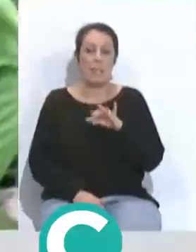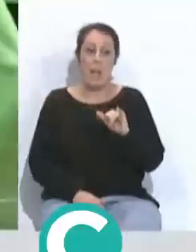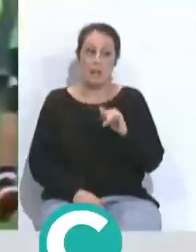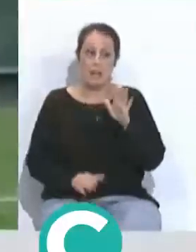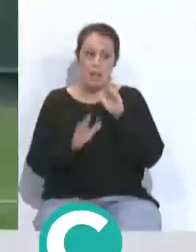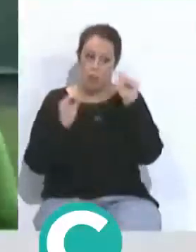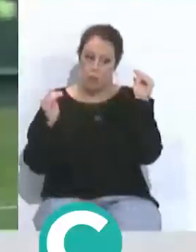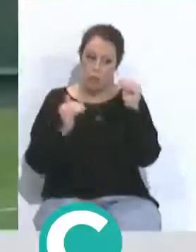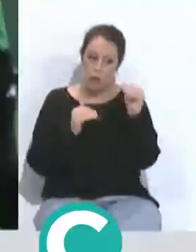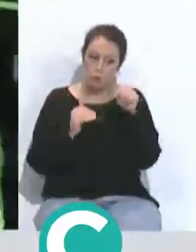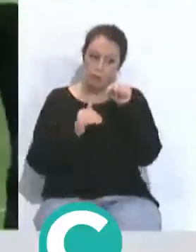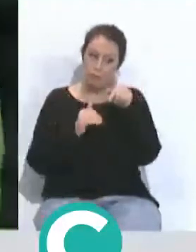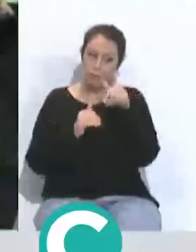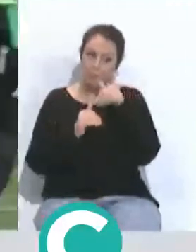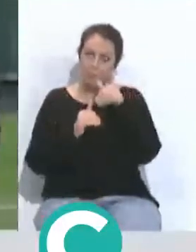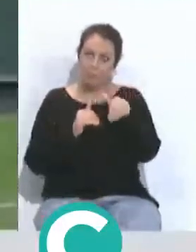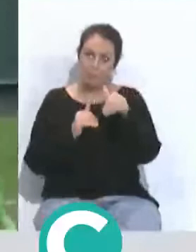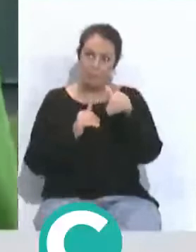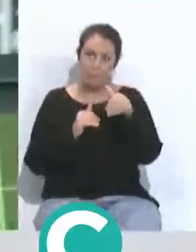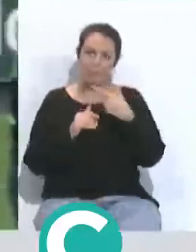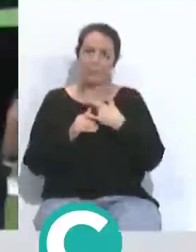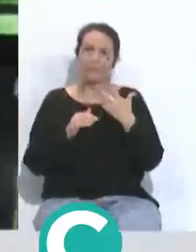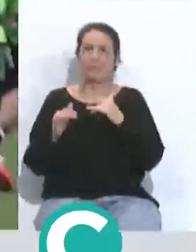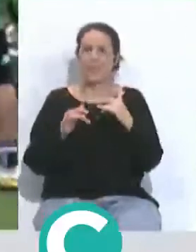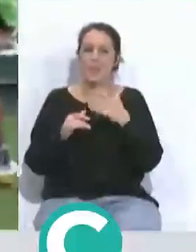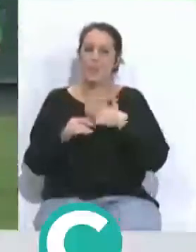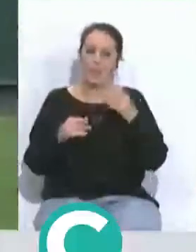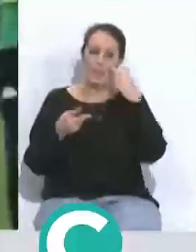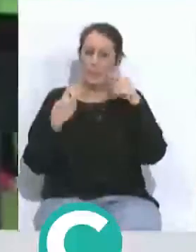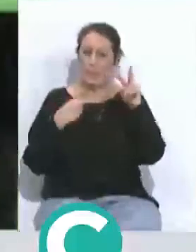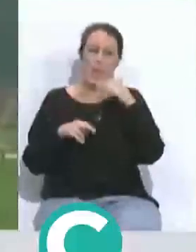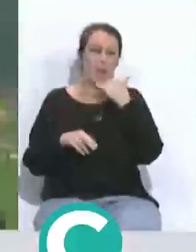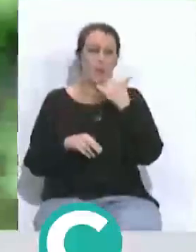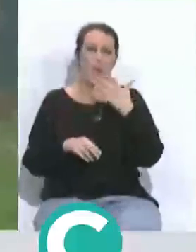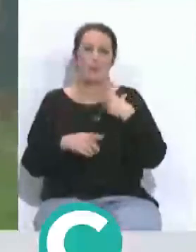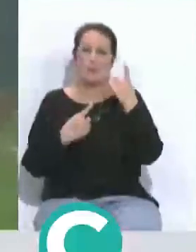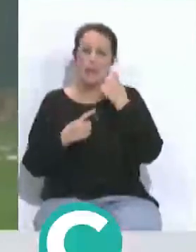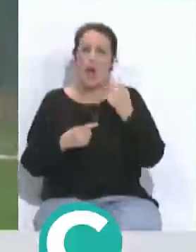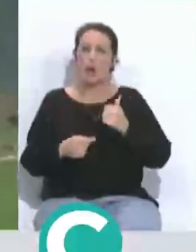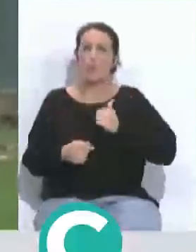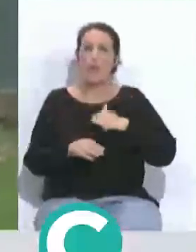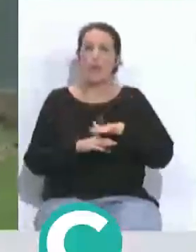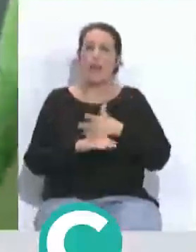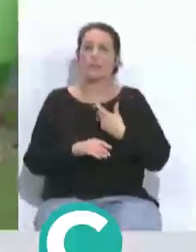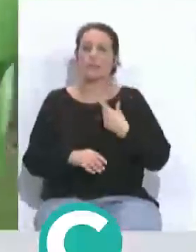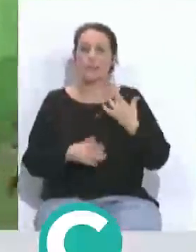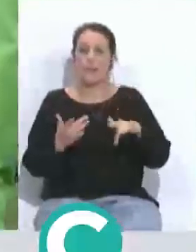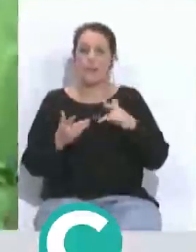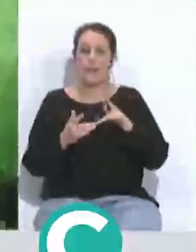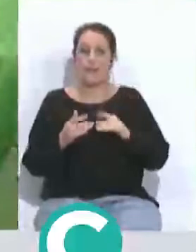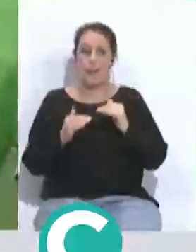la atención puesta en aquel partido se puede despistar algo pero de momento intentará apurar las opciones que tiene Darcazal Sevilla